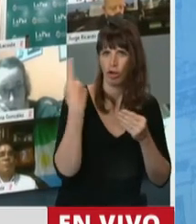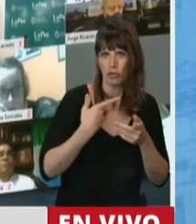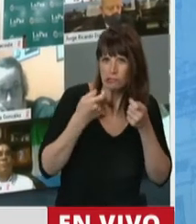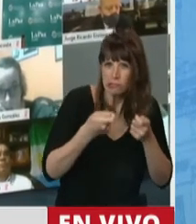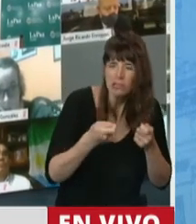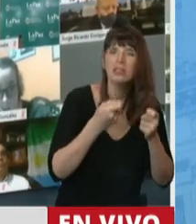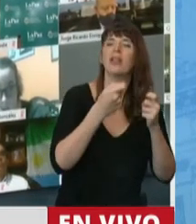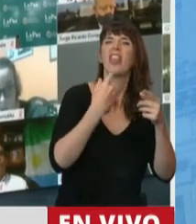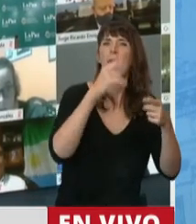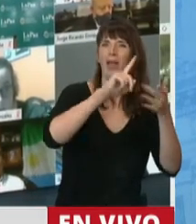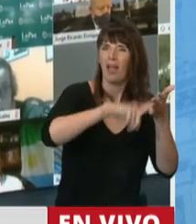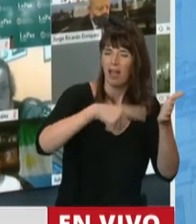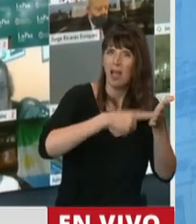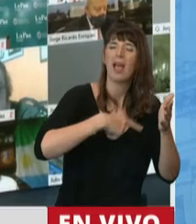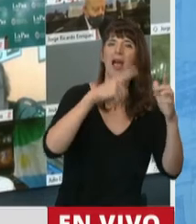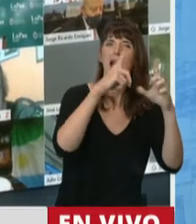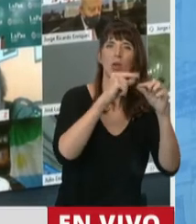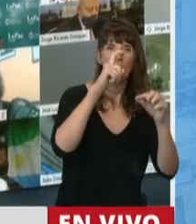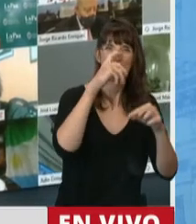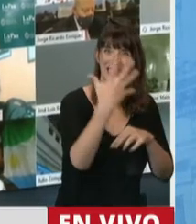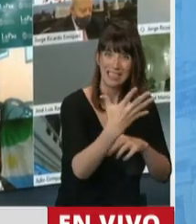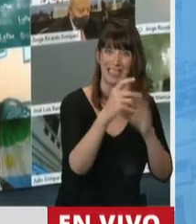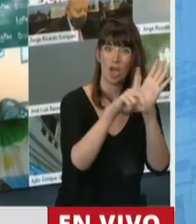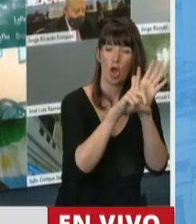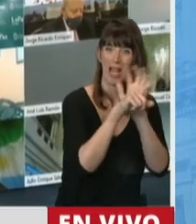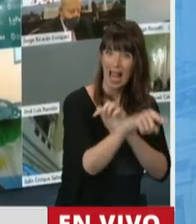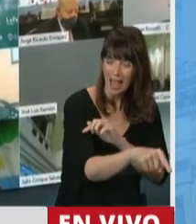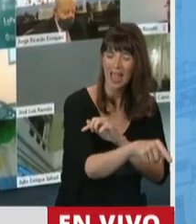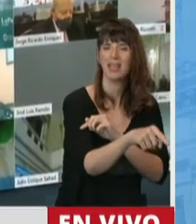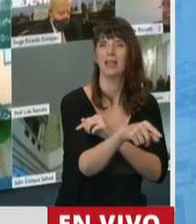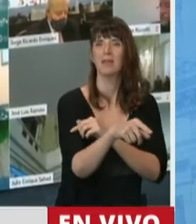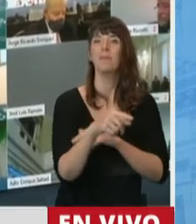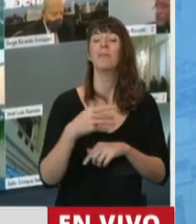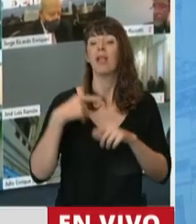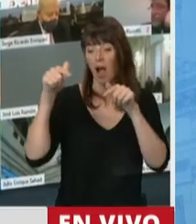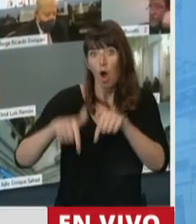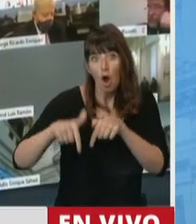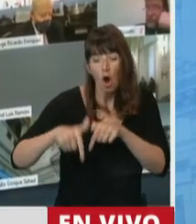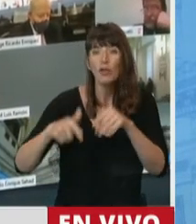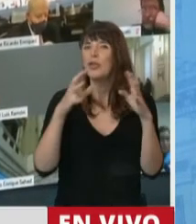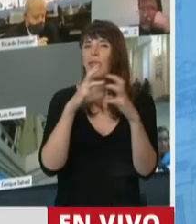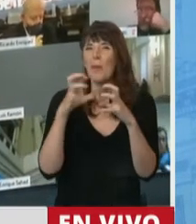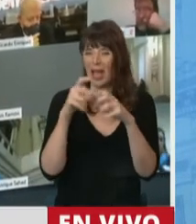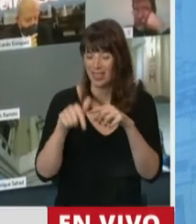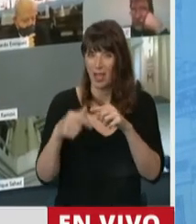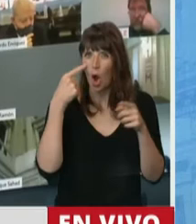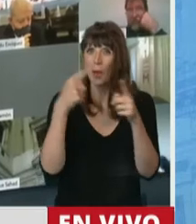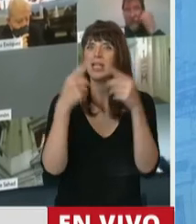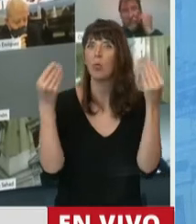del artículo 75 de la ley de contrato de trabajo. Ahora bien, ¿qué estamos buscando acá, con esta ley?